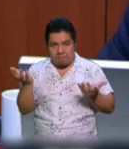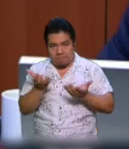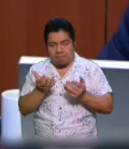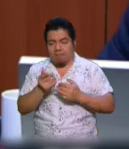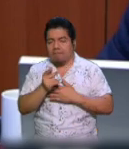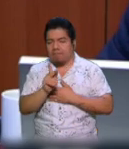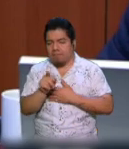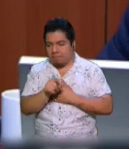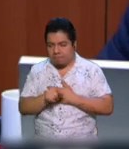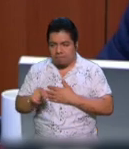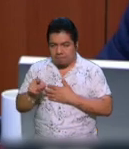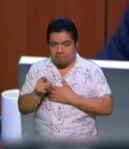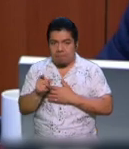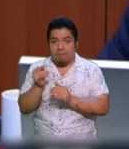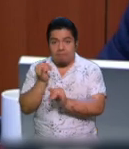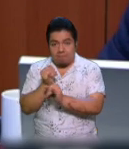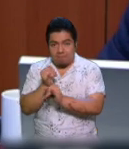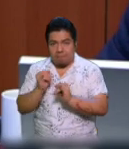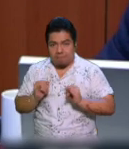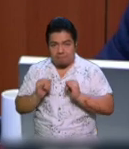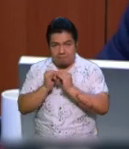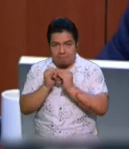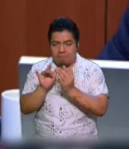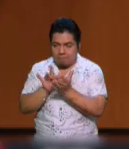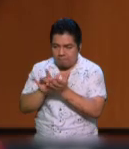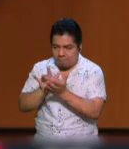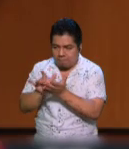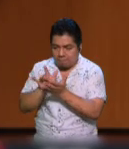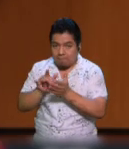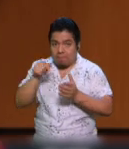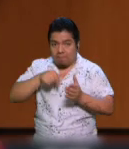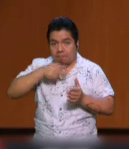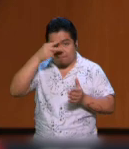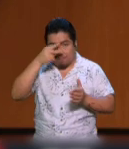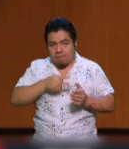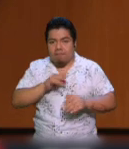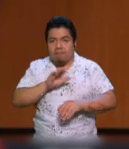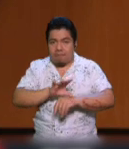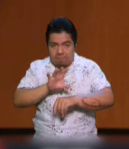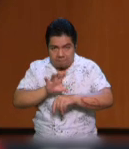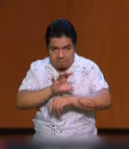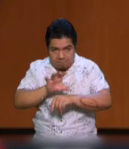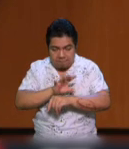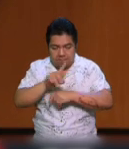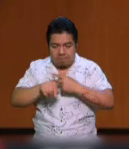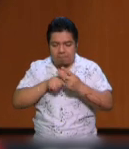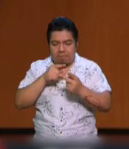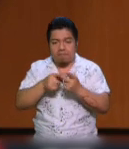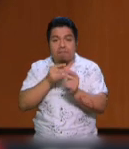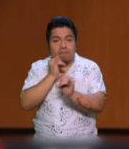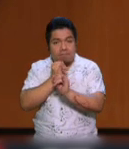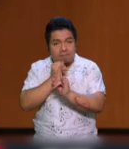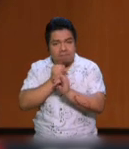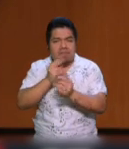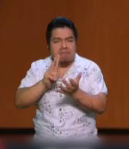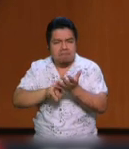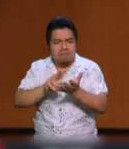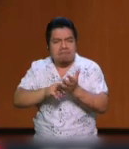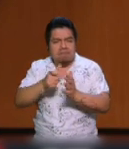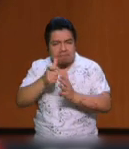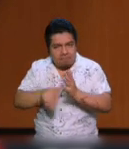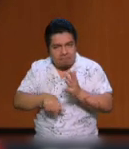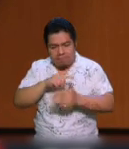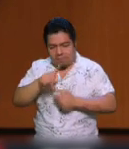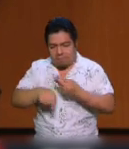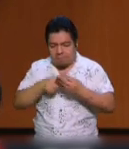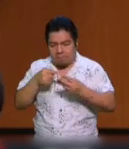instituciones sí deberán contribuir mediante su responsabilidad social a que México cuente con electricidad, servicios de Internet al menor precio posible, así